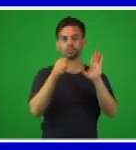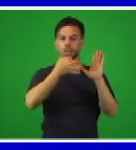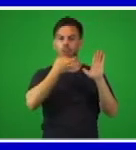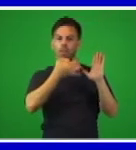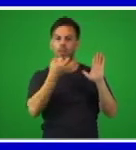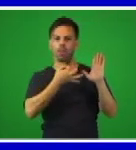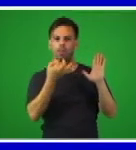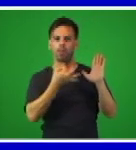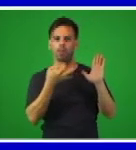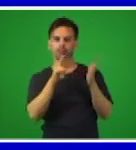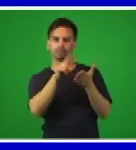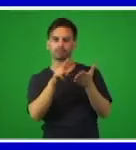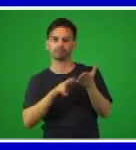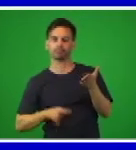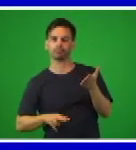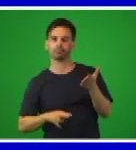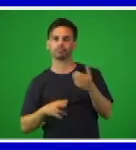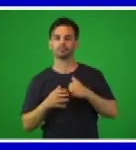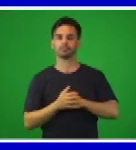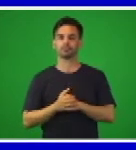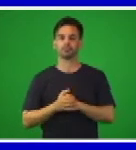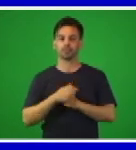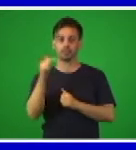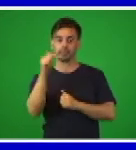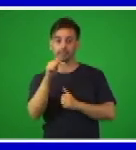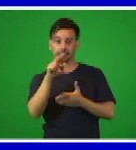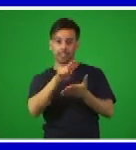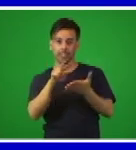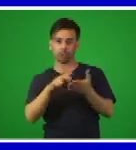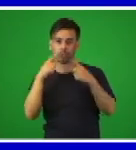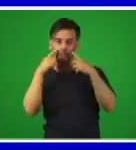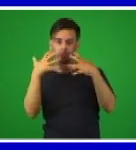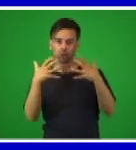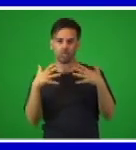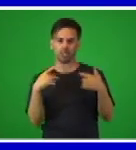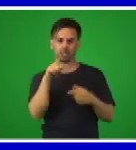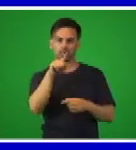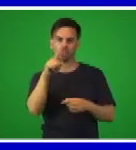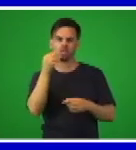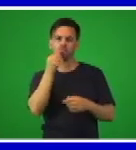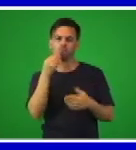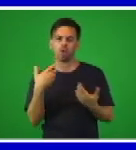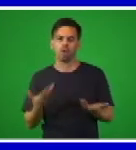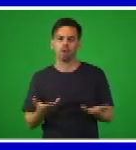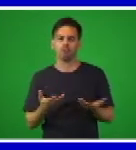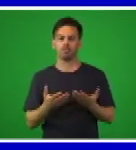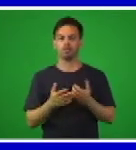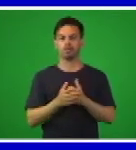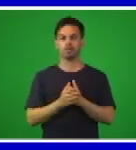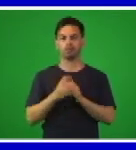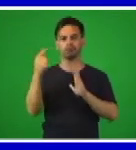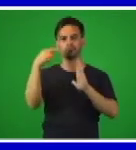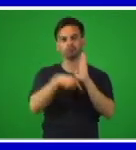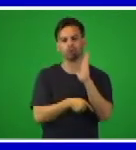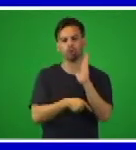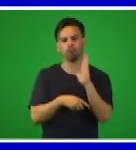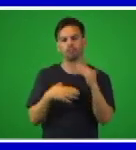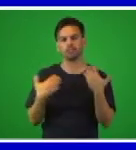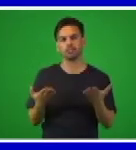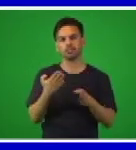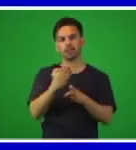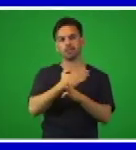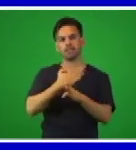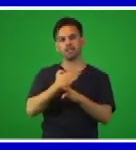Sobre esta lectura, es muy importante que ustedes puedan, lo vimos en la lectura anterior, profundizar en el